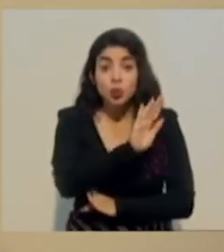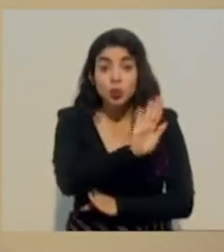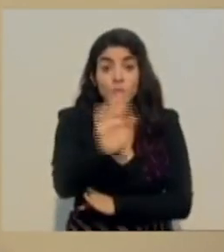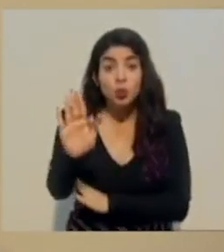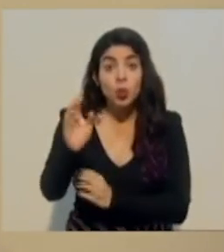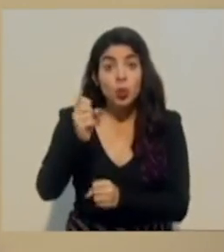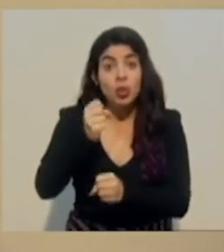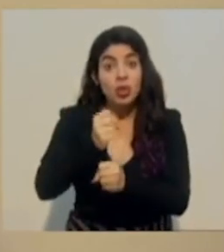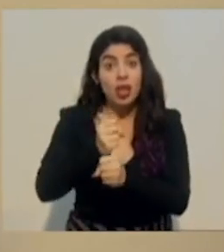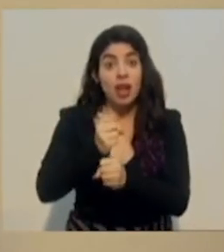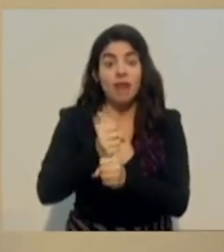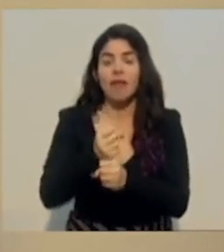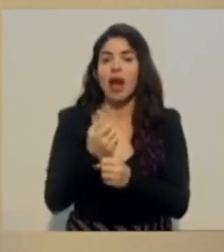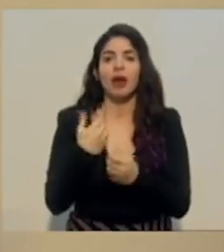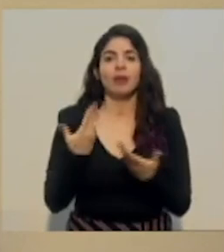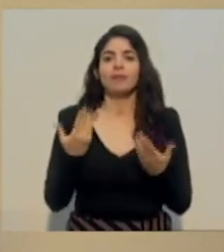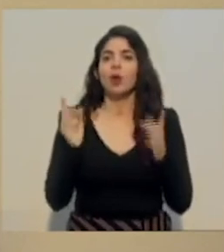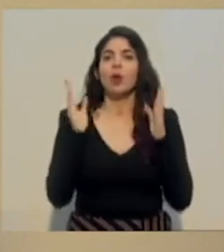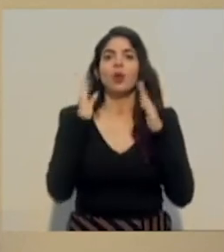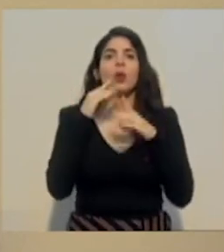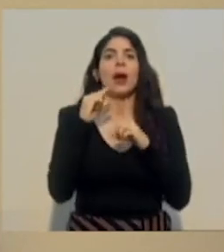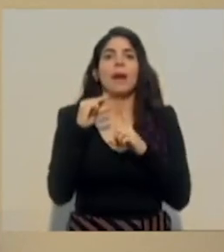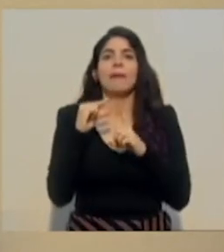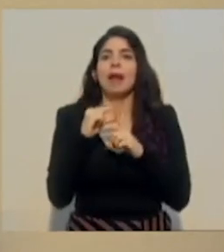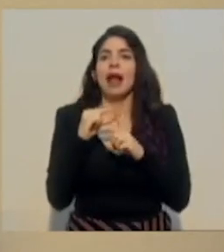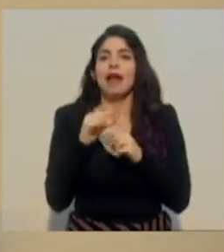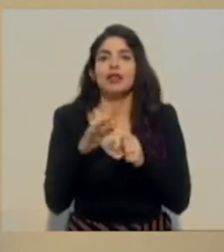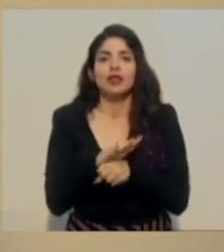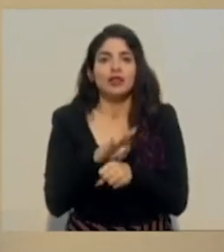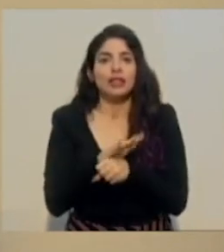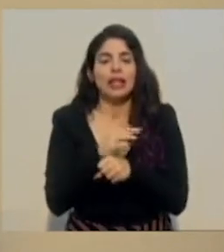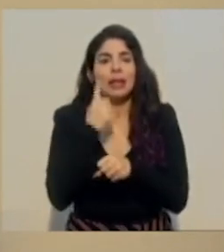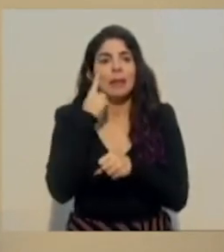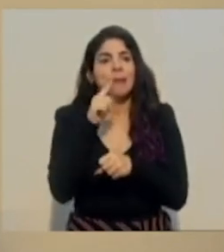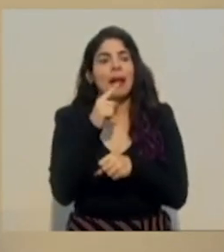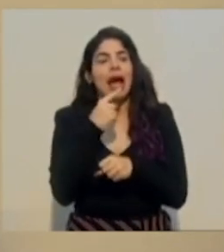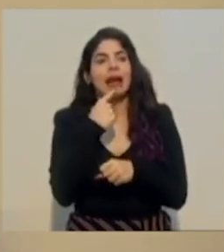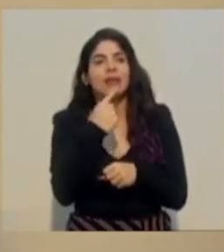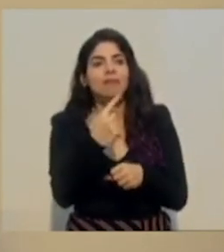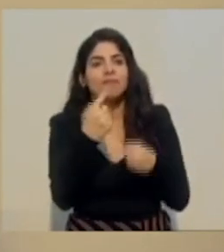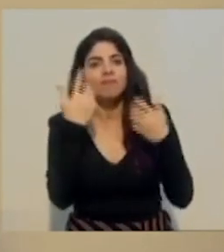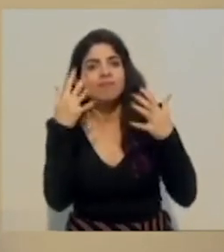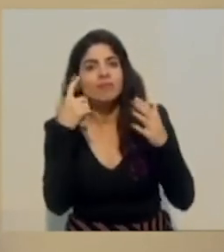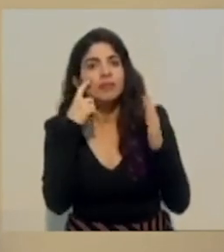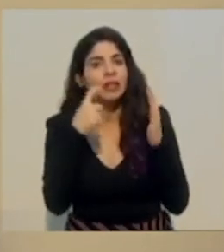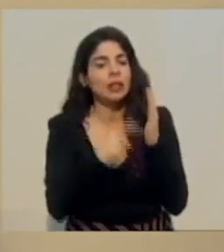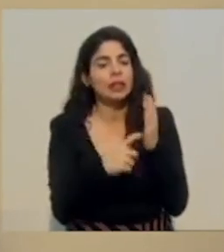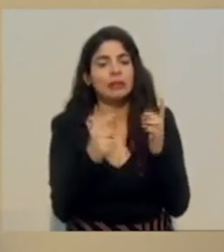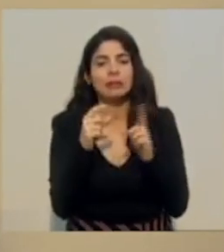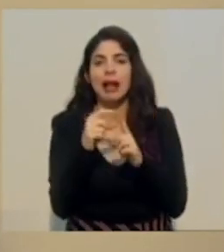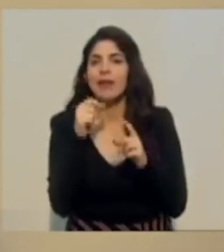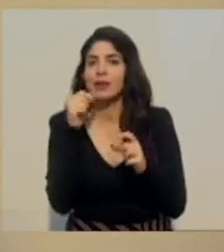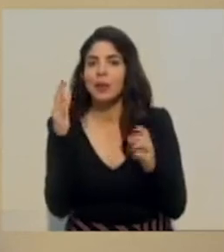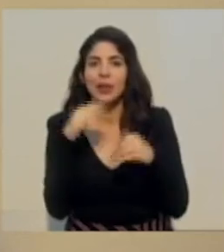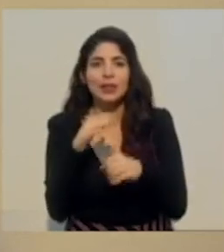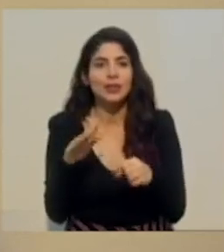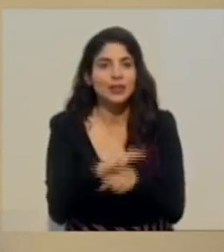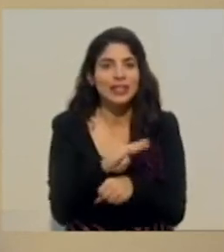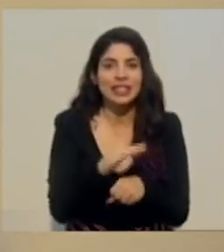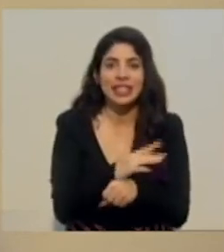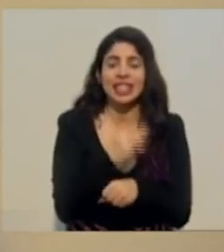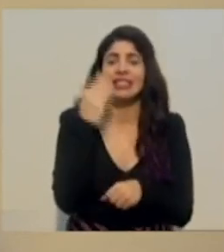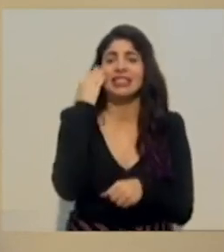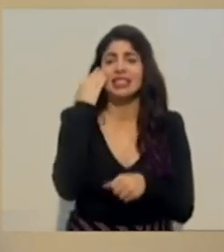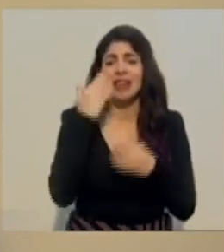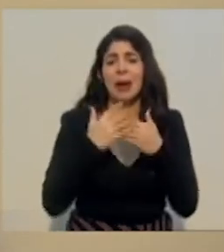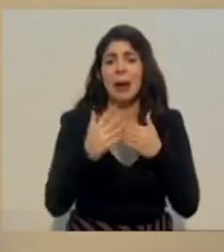quedan cortas las palabras para reconocer. Nos faltan meses de un reto importante y el